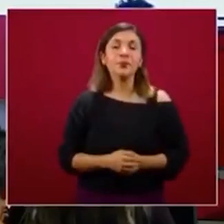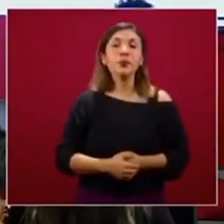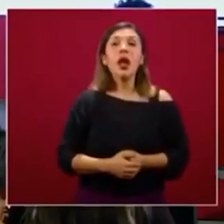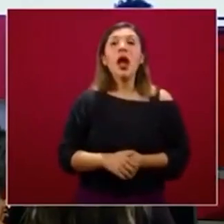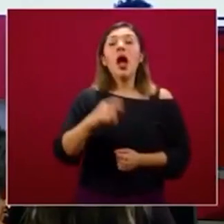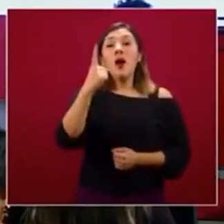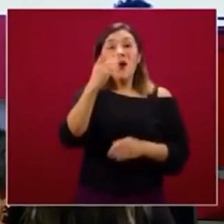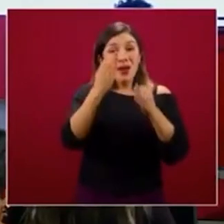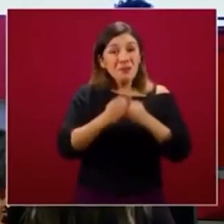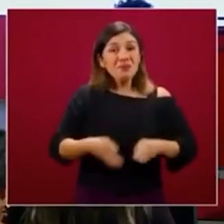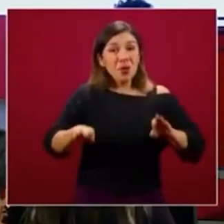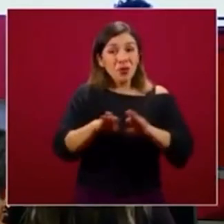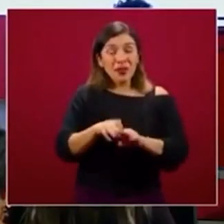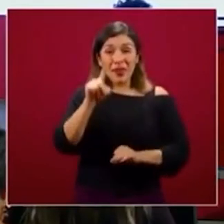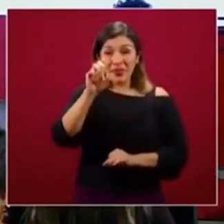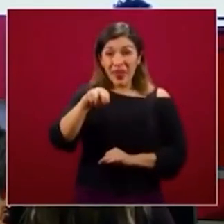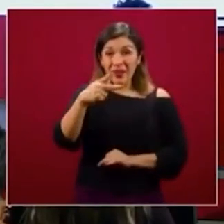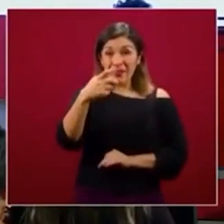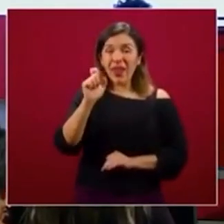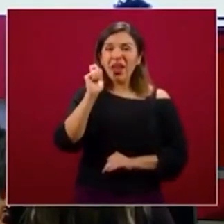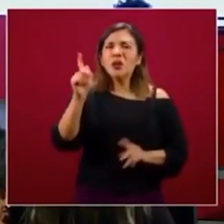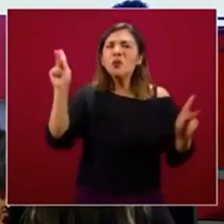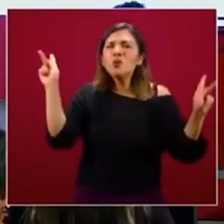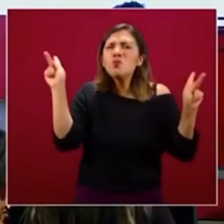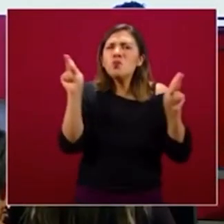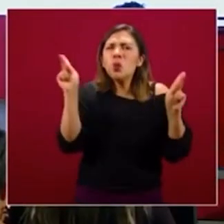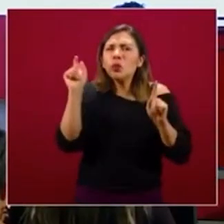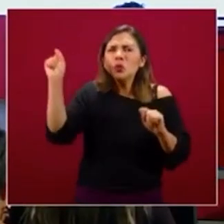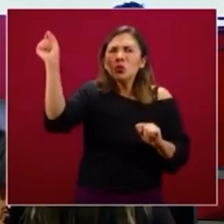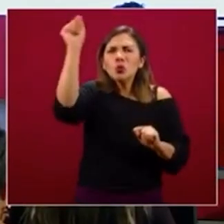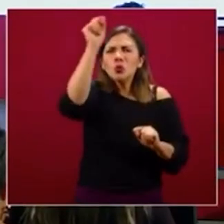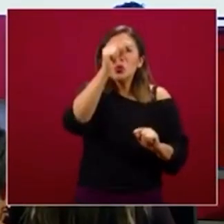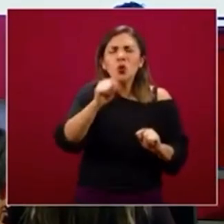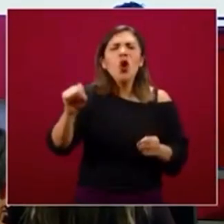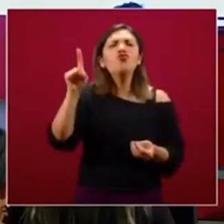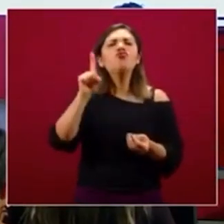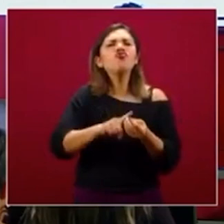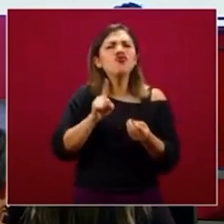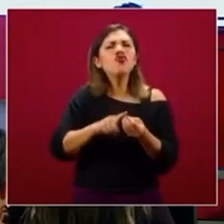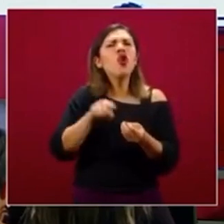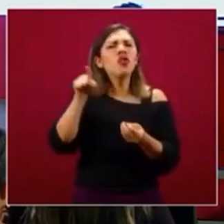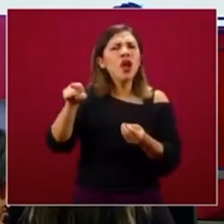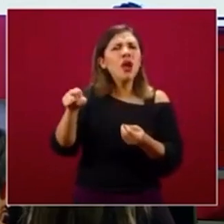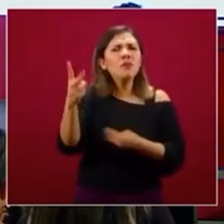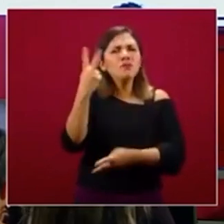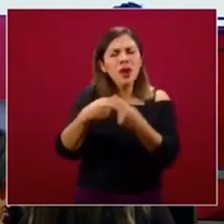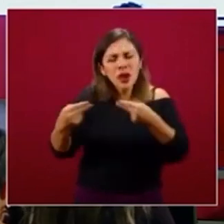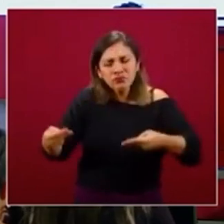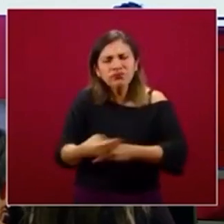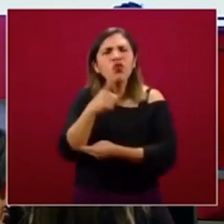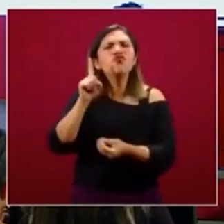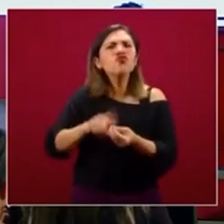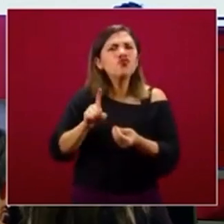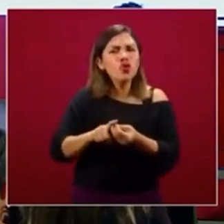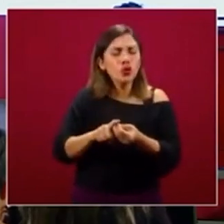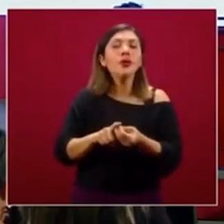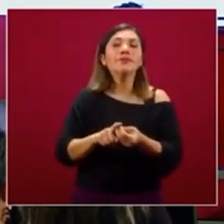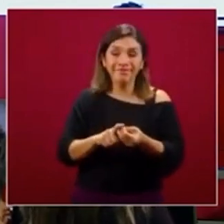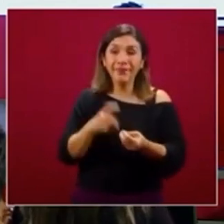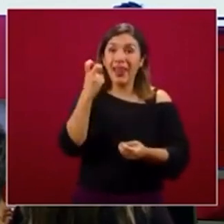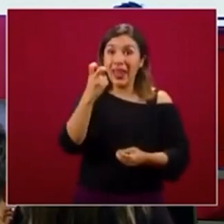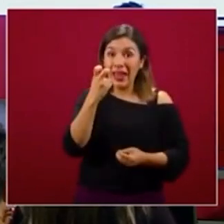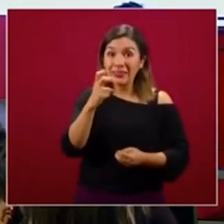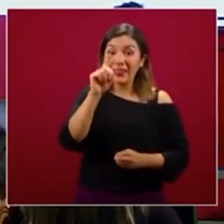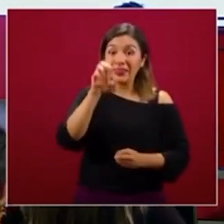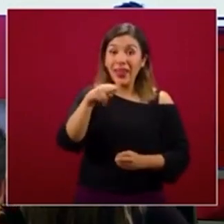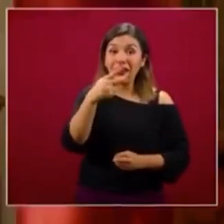Antes que el dengue, que es transmitido por un mosquito, es muy importante dónde se está criando este mosquito. Entonces, por eso el dengue